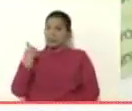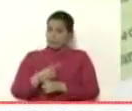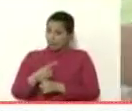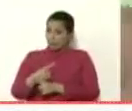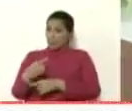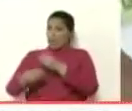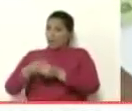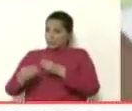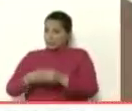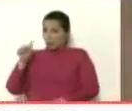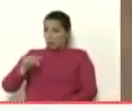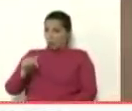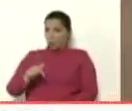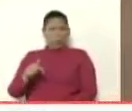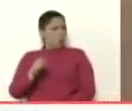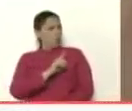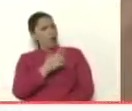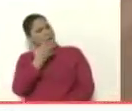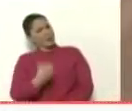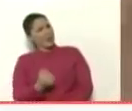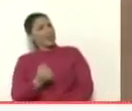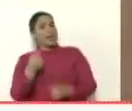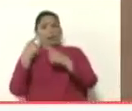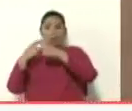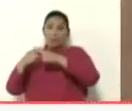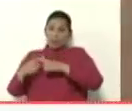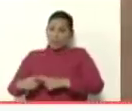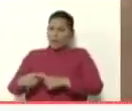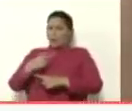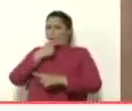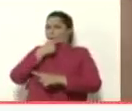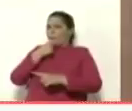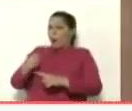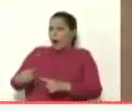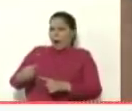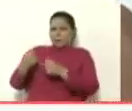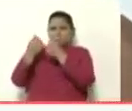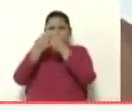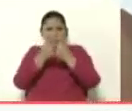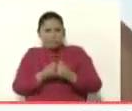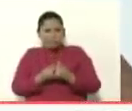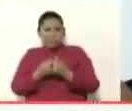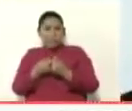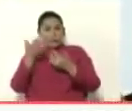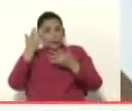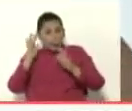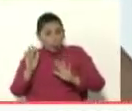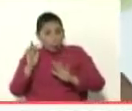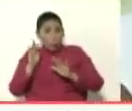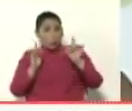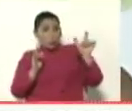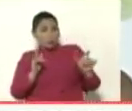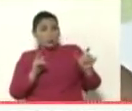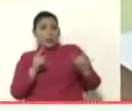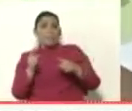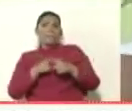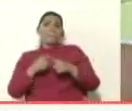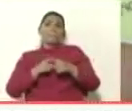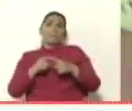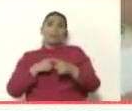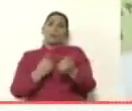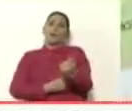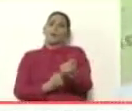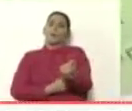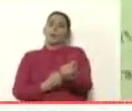no entiendo unos fondos que están papaya según Planchar Juan Planchar primo hermano de Juan